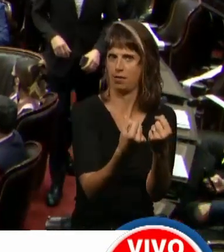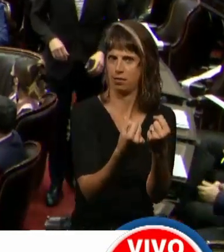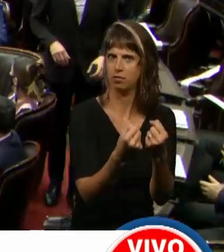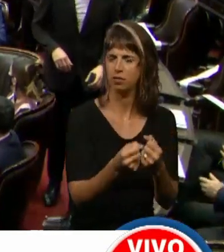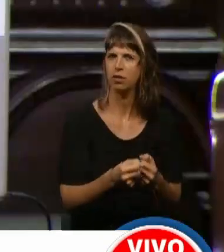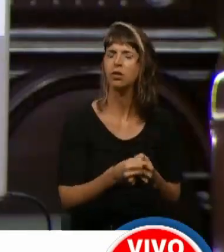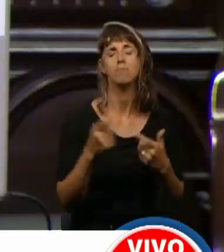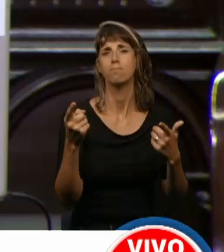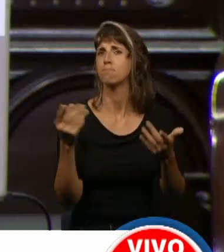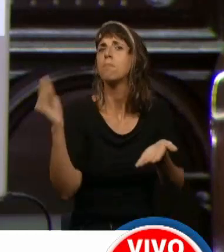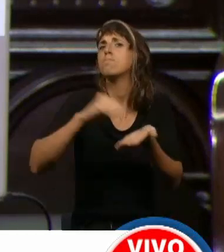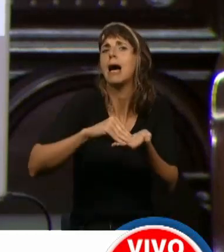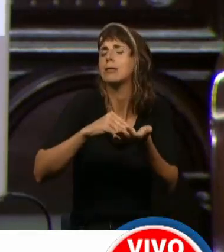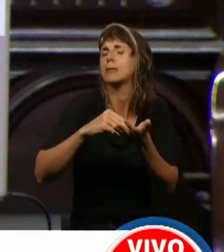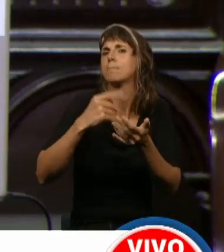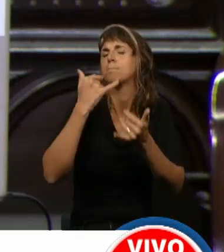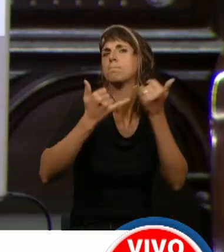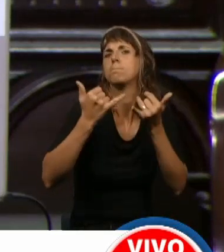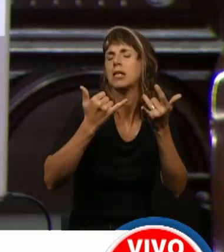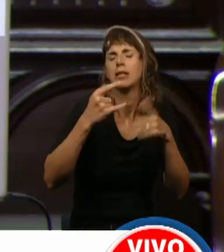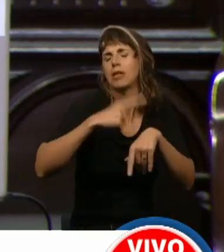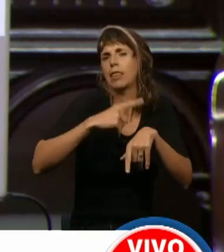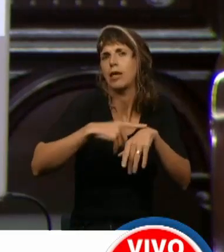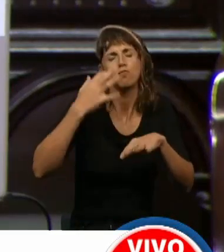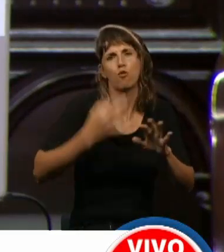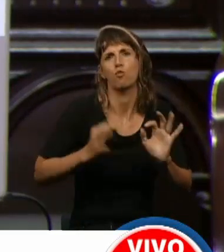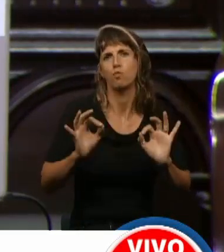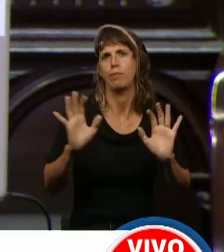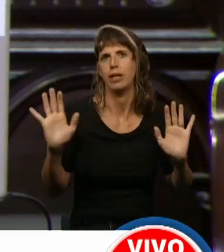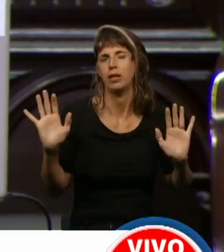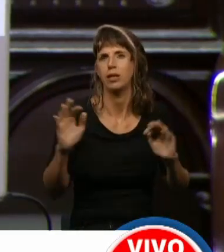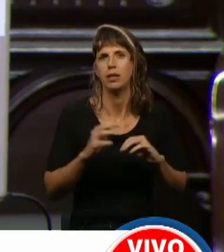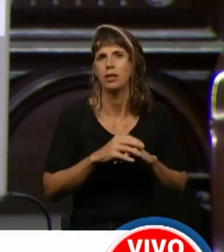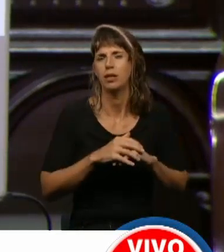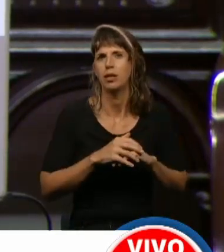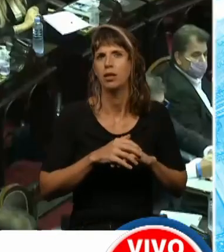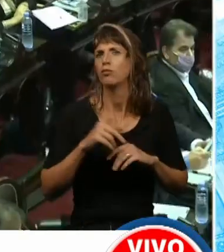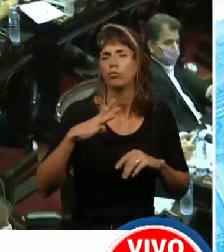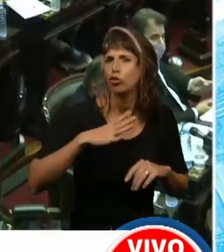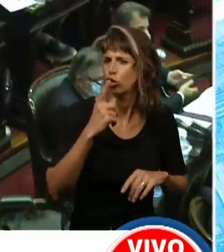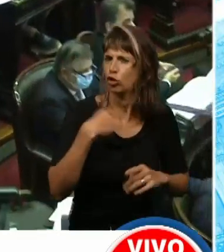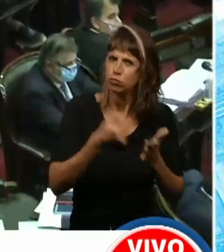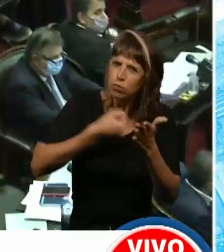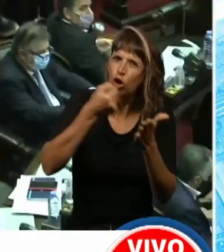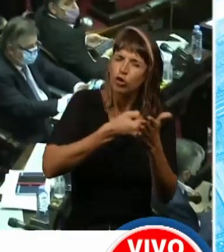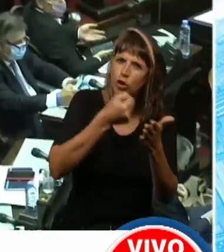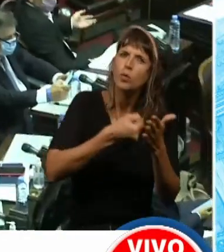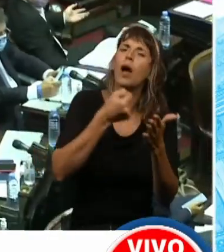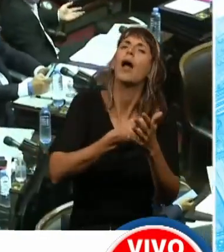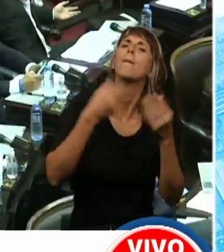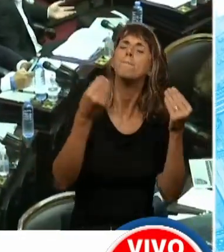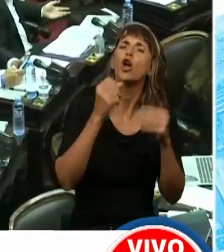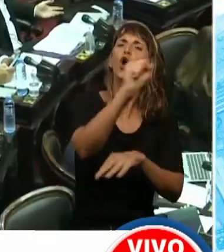¿Qué más puedo decirle, señor Presidente? Ya estoy en tiempo, vamos a seguir levantando las banderas del comunismo